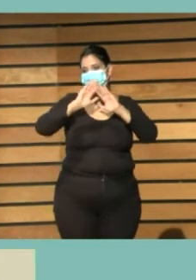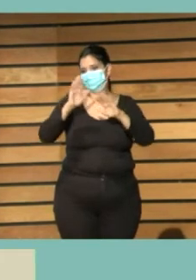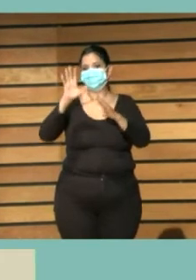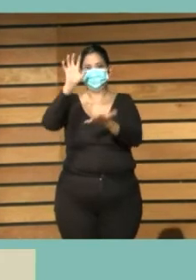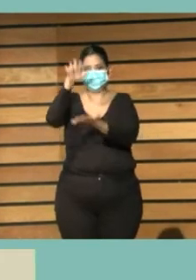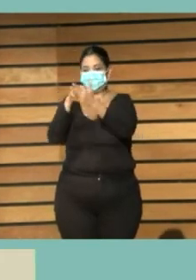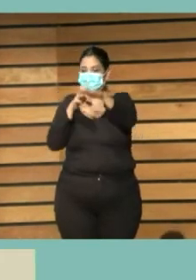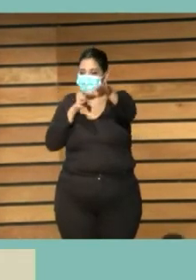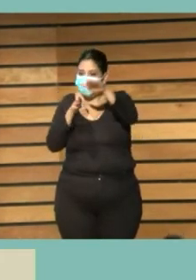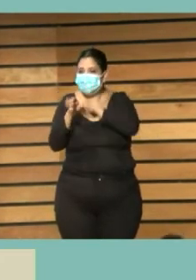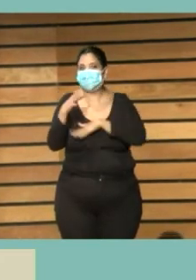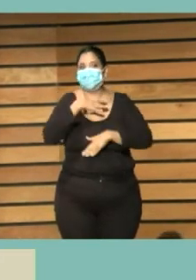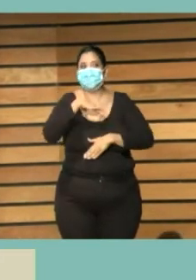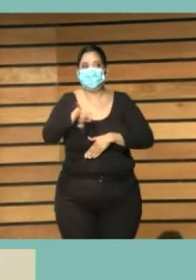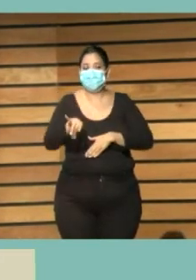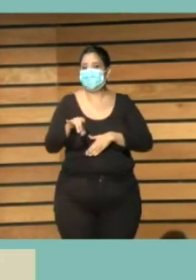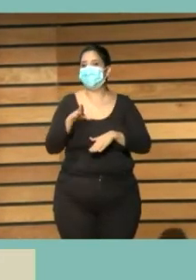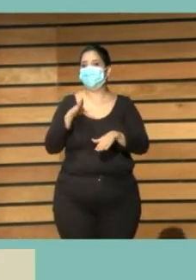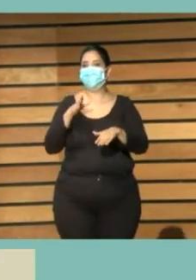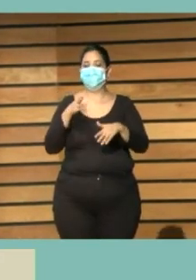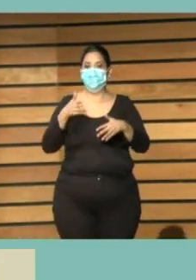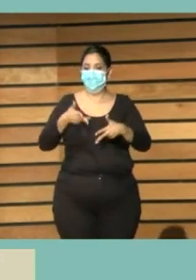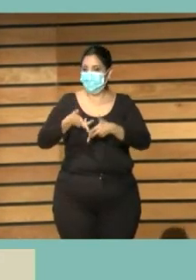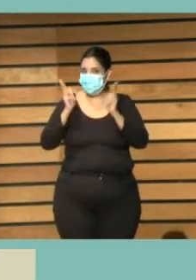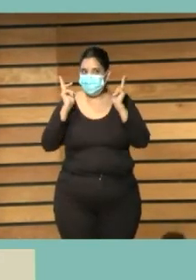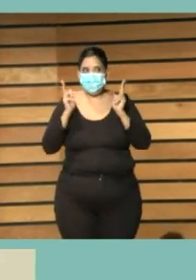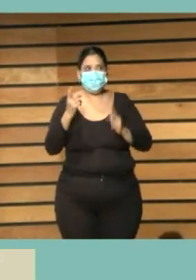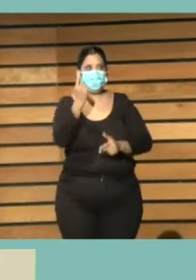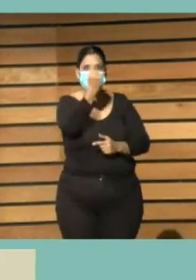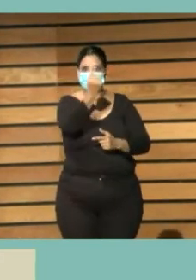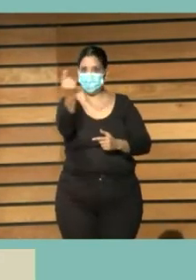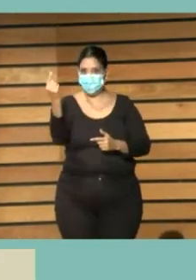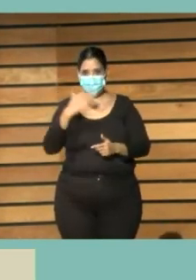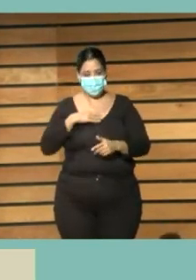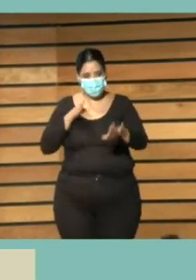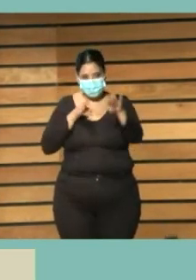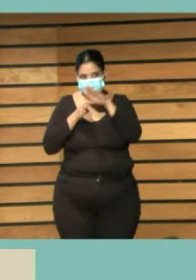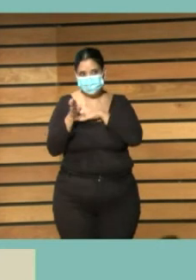somos de público acceso que somos pues